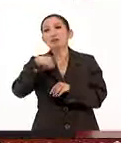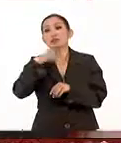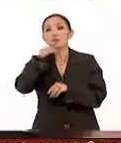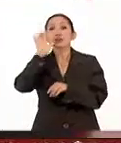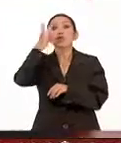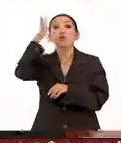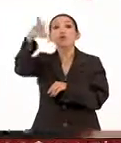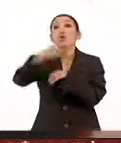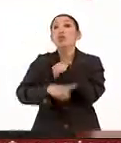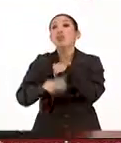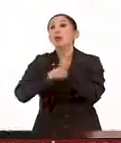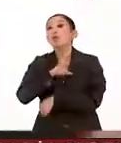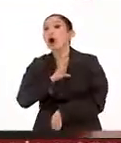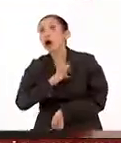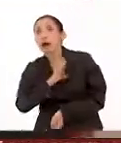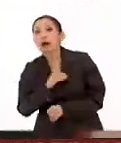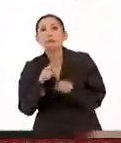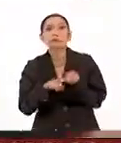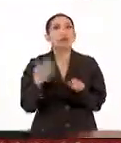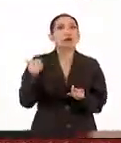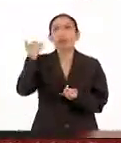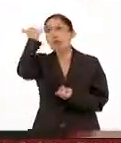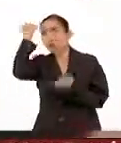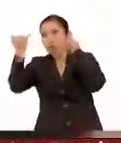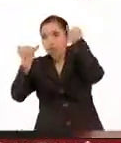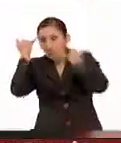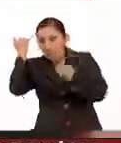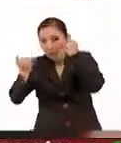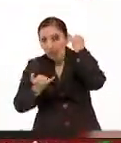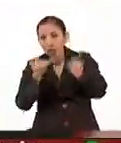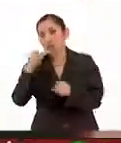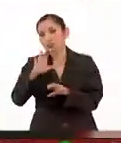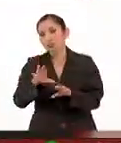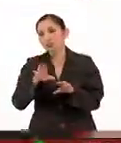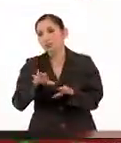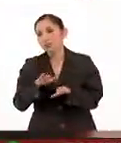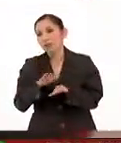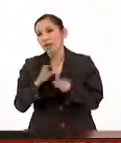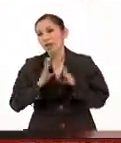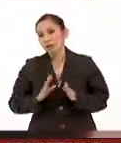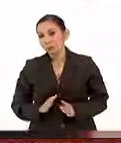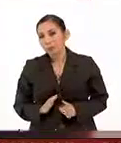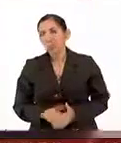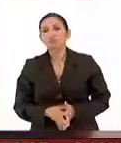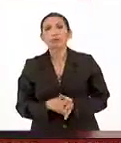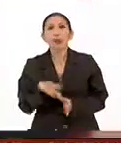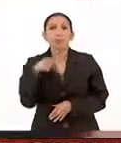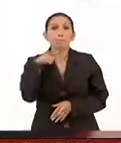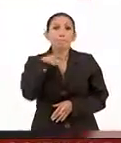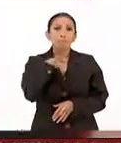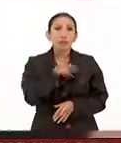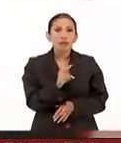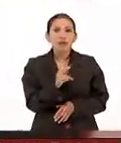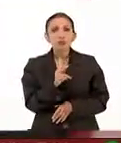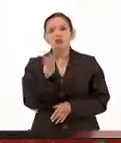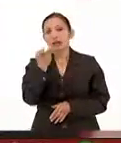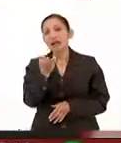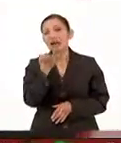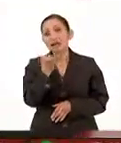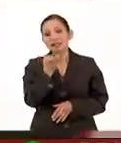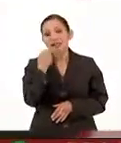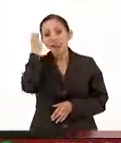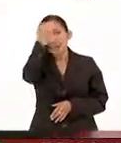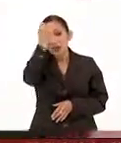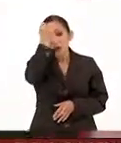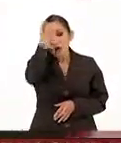pudieran estar ocasionando a largo plazo sobre nuestra salud. Sin embargo, este tipo de